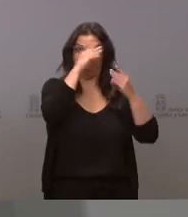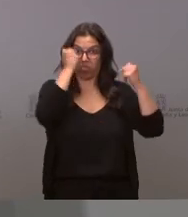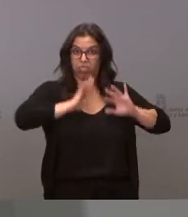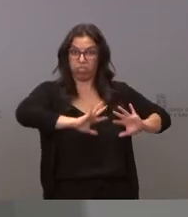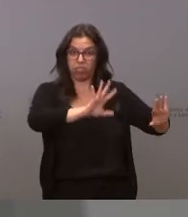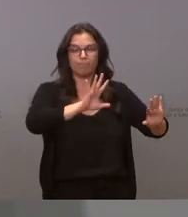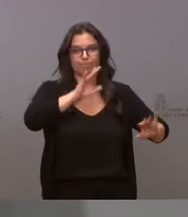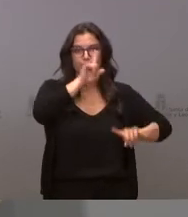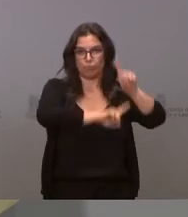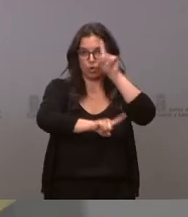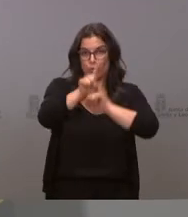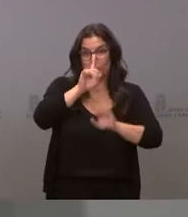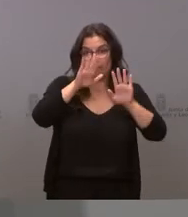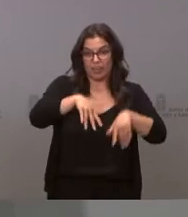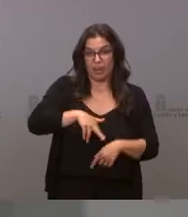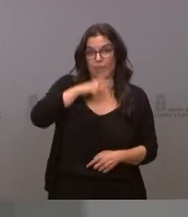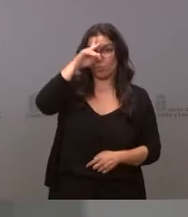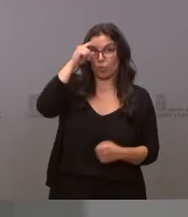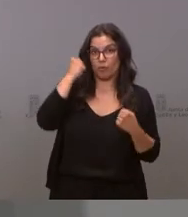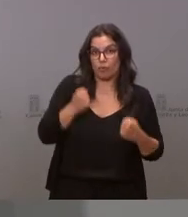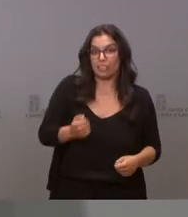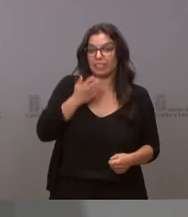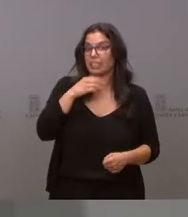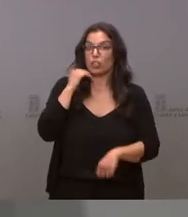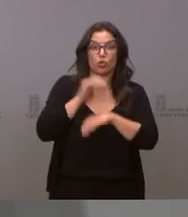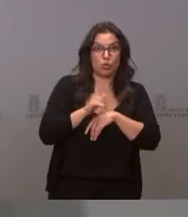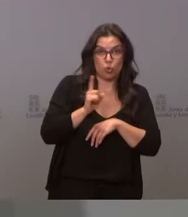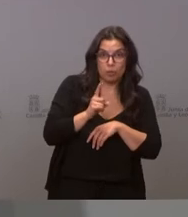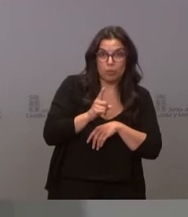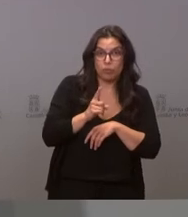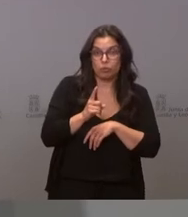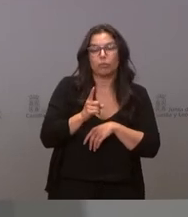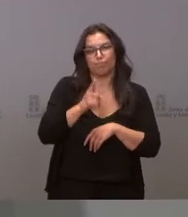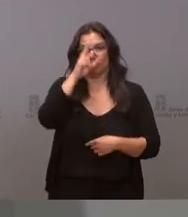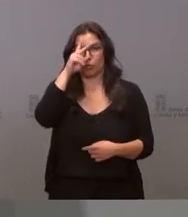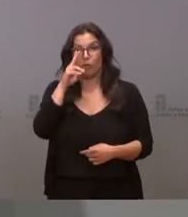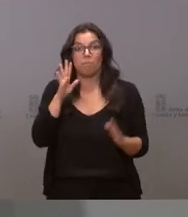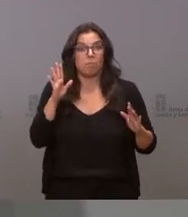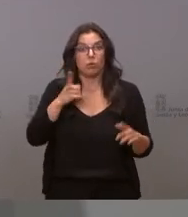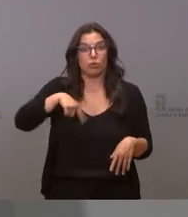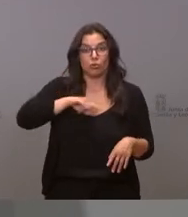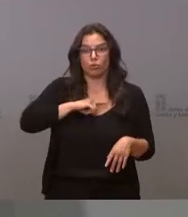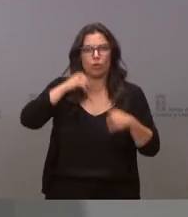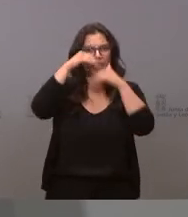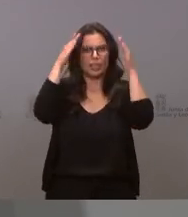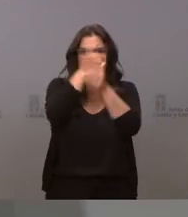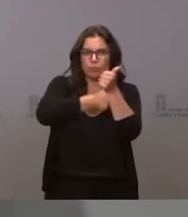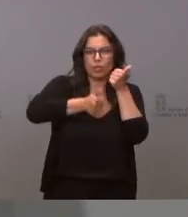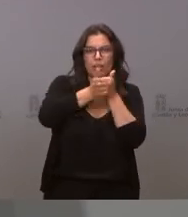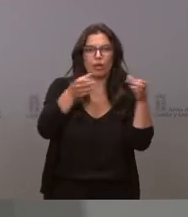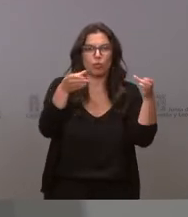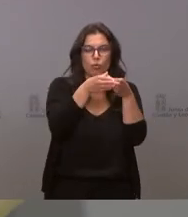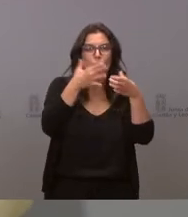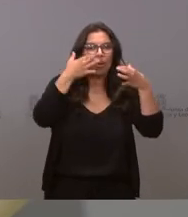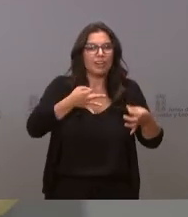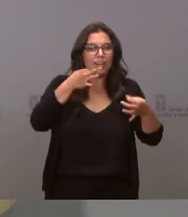estaríamos más preocupados si no hubiéramos hecho lo que debíamos que era atender a los grupos de riesgo por edad y